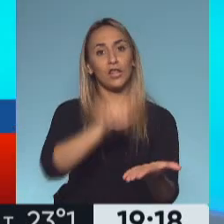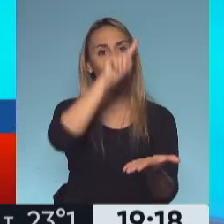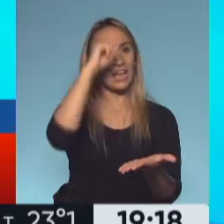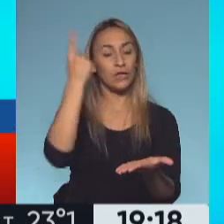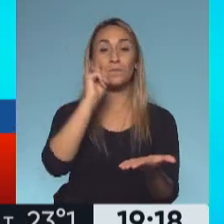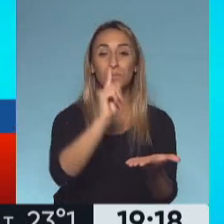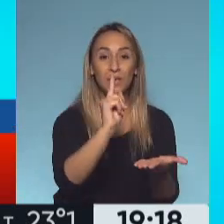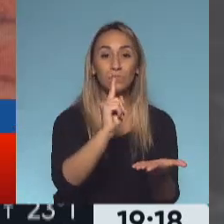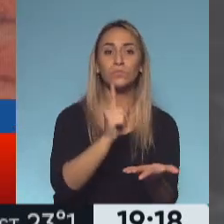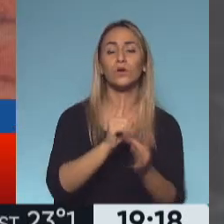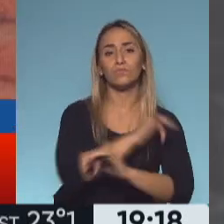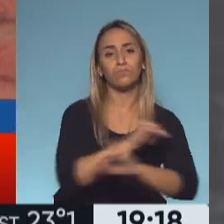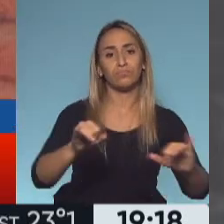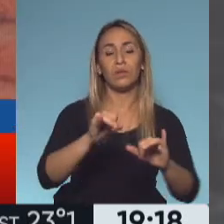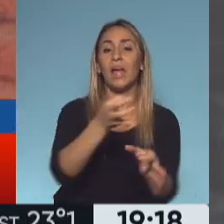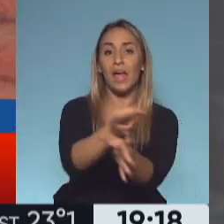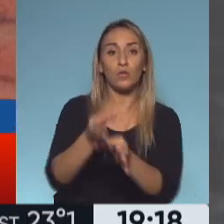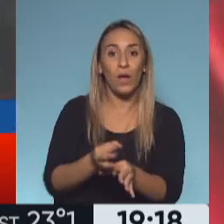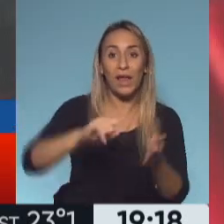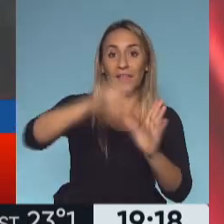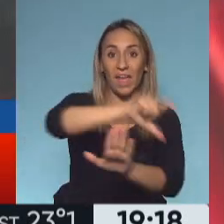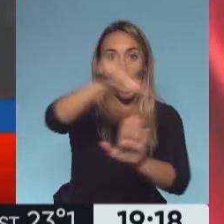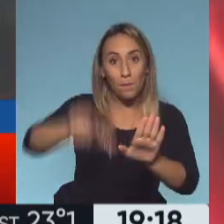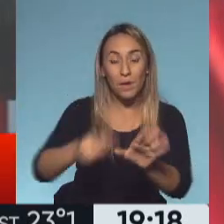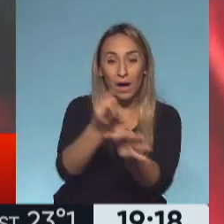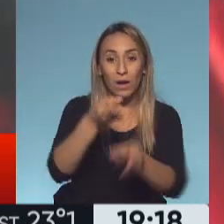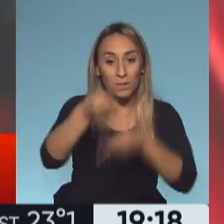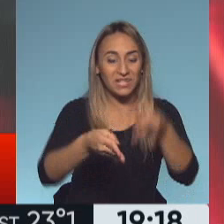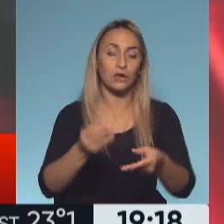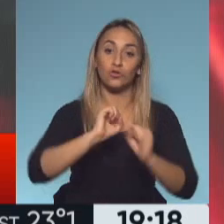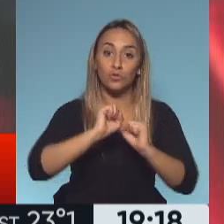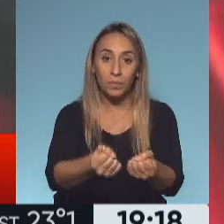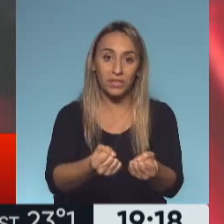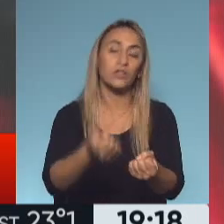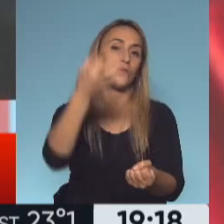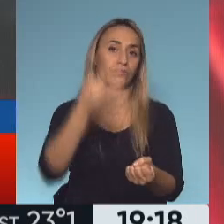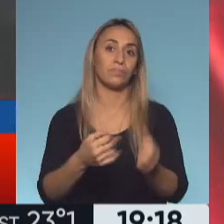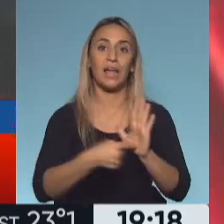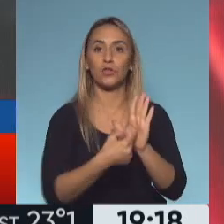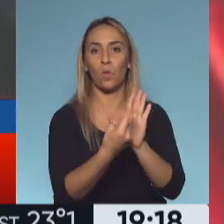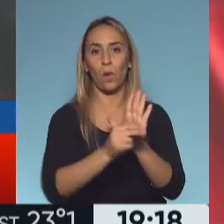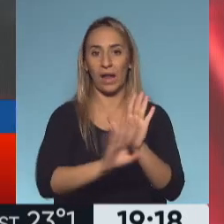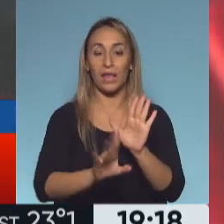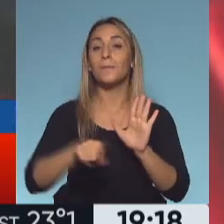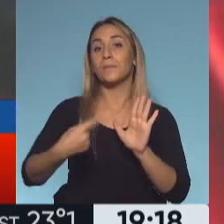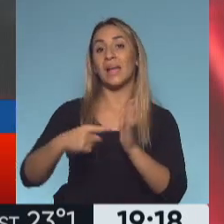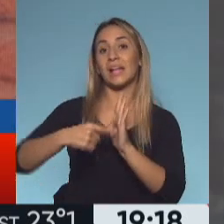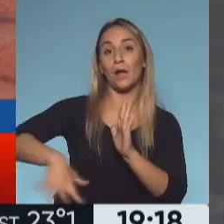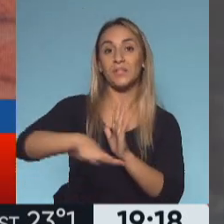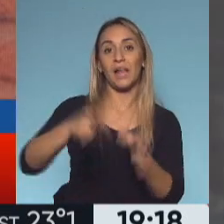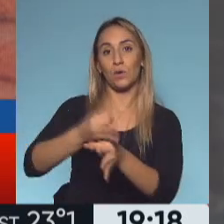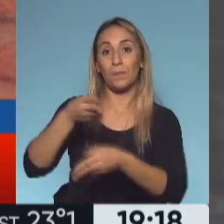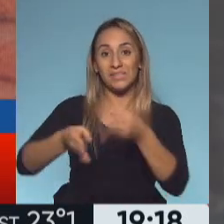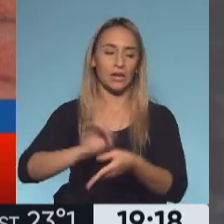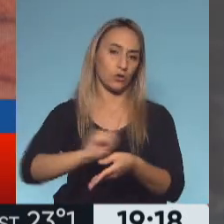suspendió las clases en el ámbito de ambas. Es decir, mañana no debería haber clases presenciales en el ámbito de la Capital Federal. Gracias Néstor,